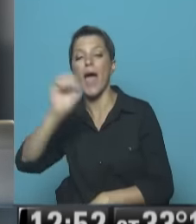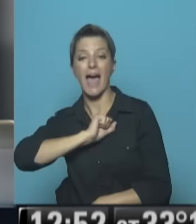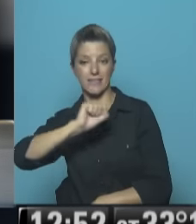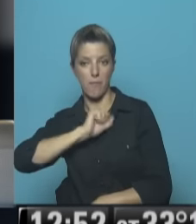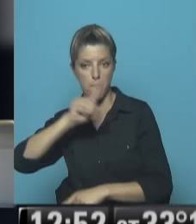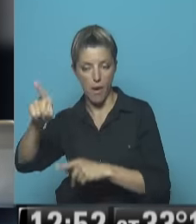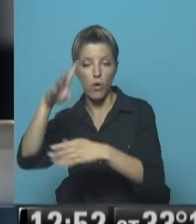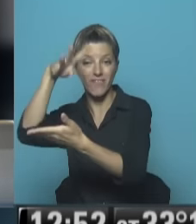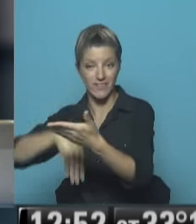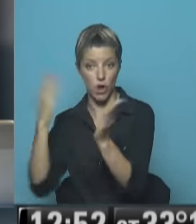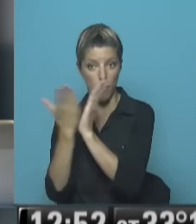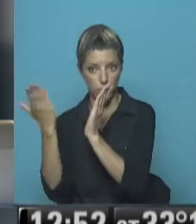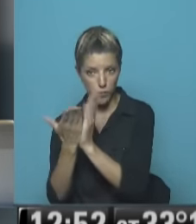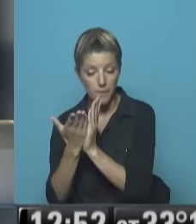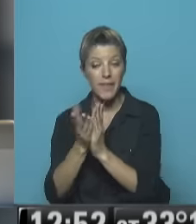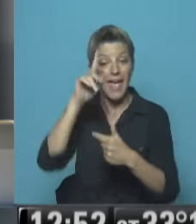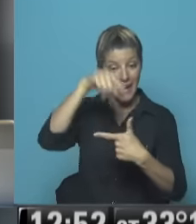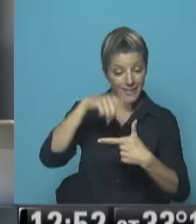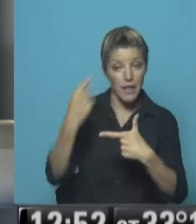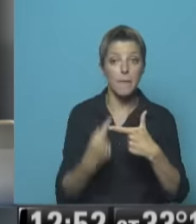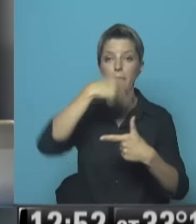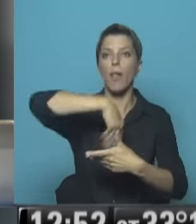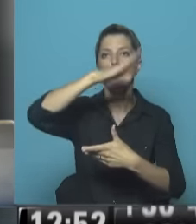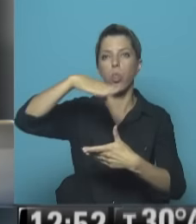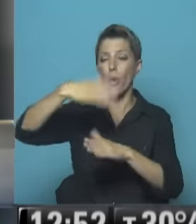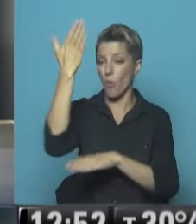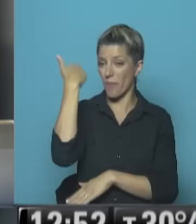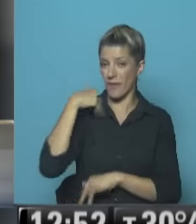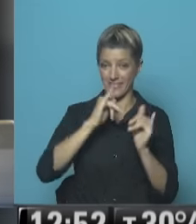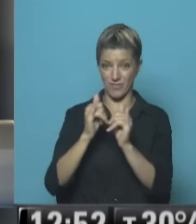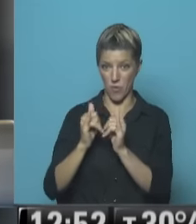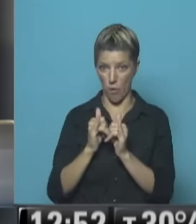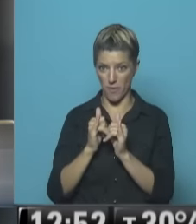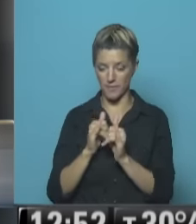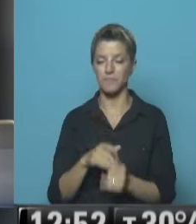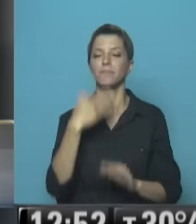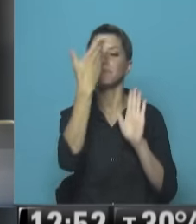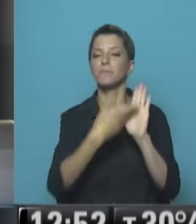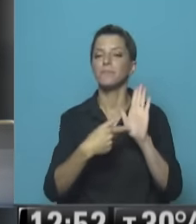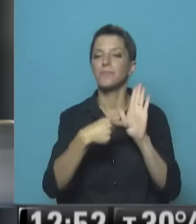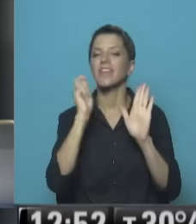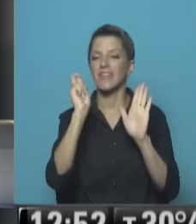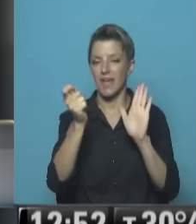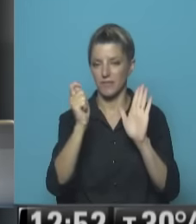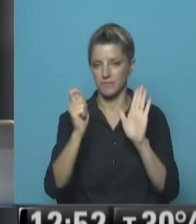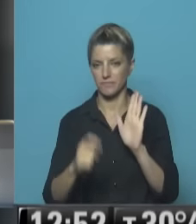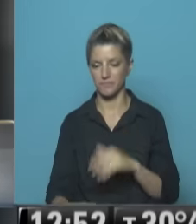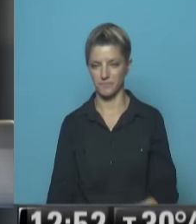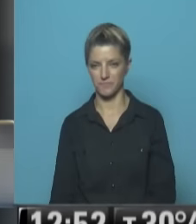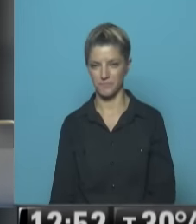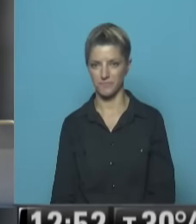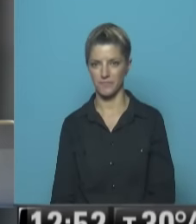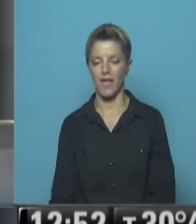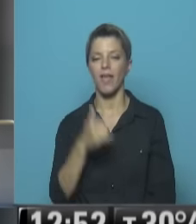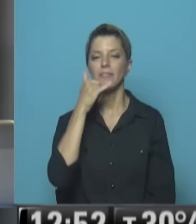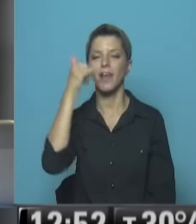En esta ciudad Pintó su primer cuadro Cuando aún era Una adolescente ¿Quién es nuestro personaje De hoy? 0800-344